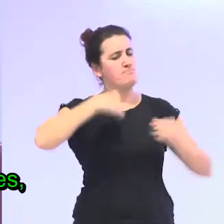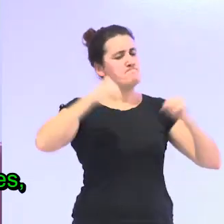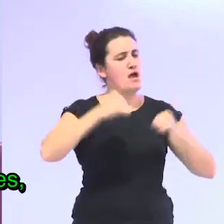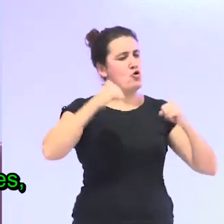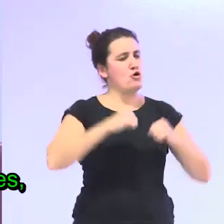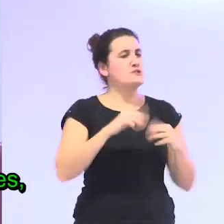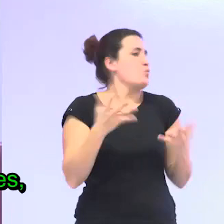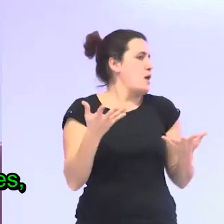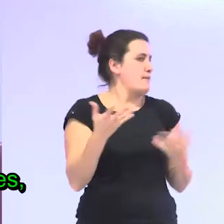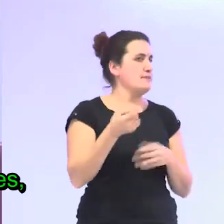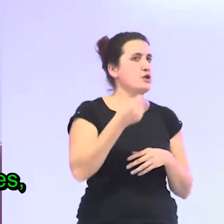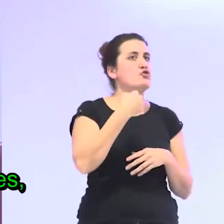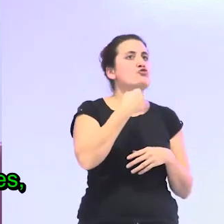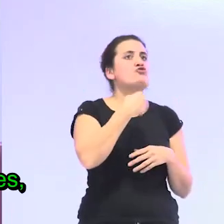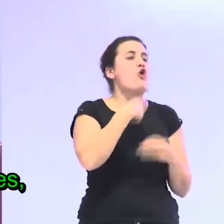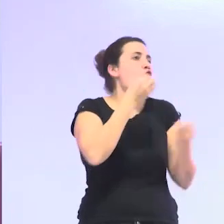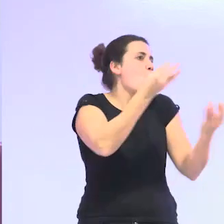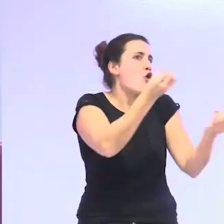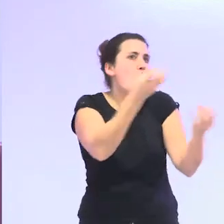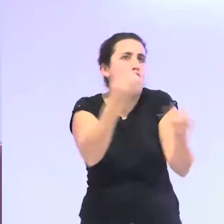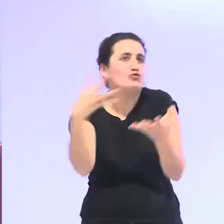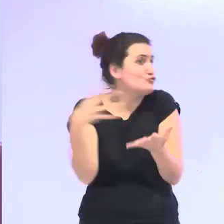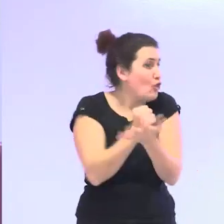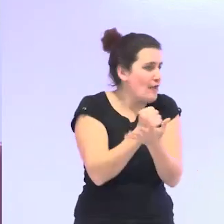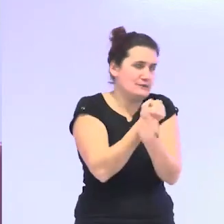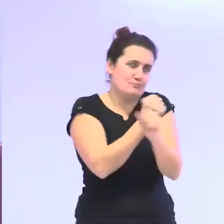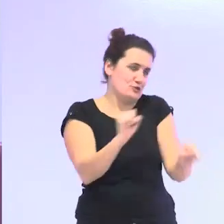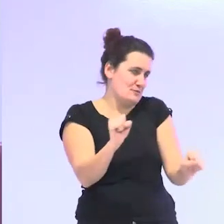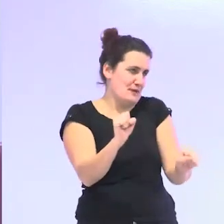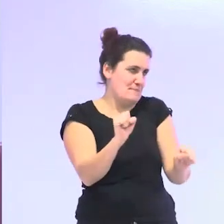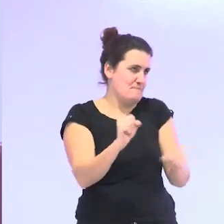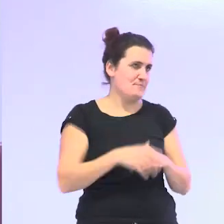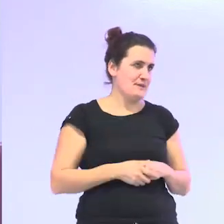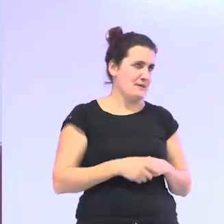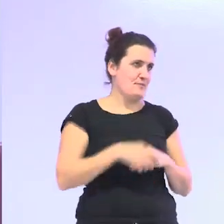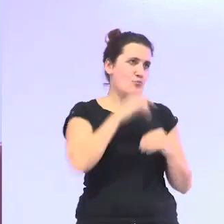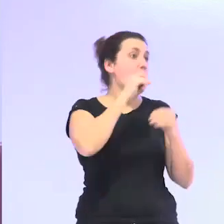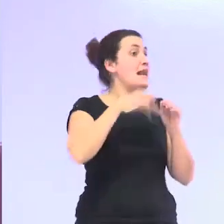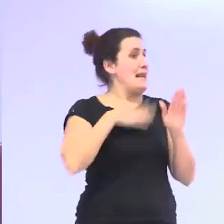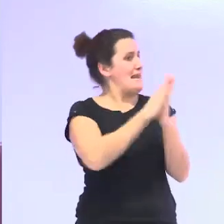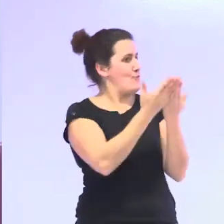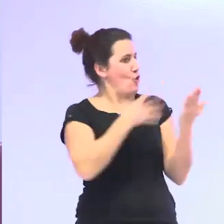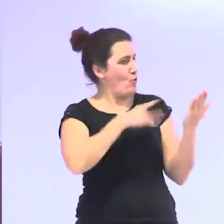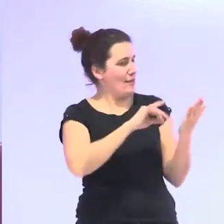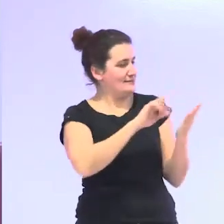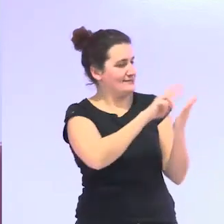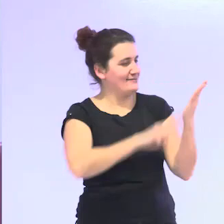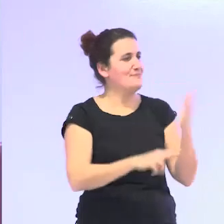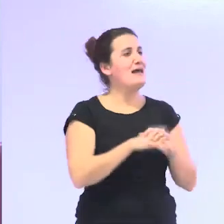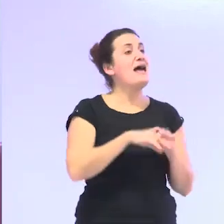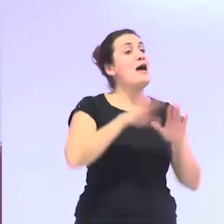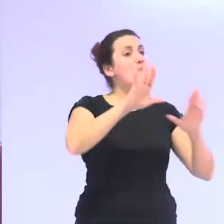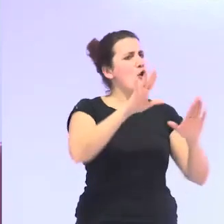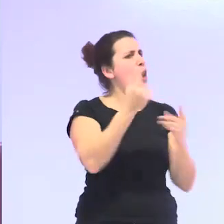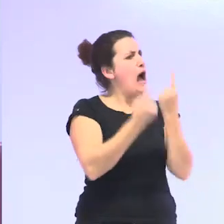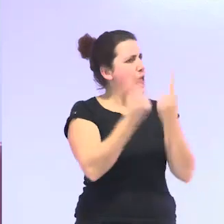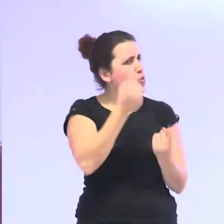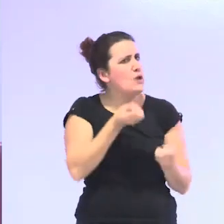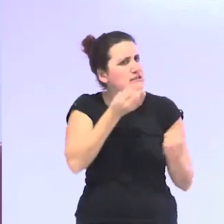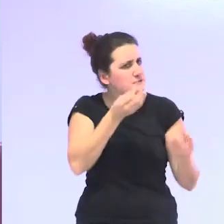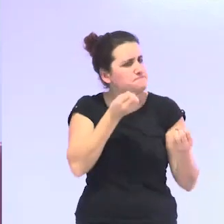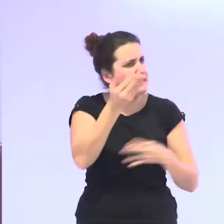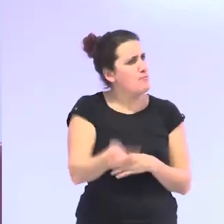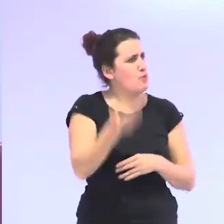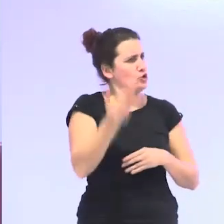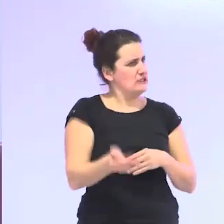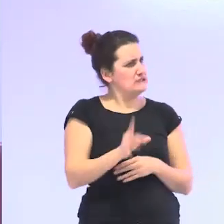yo no os puedo contar todas para eso ya tenéis mi libro lo podéis leer pero si os voy a contar algunas muy importantes